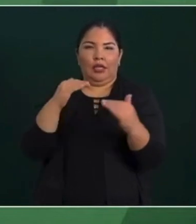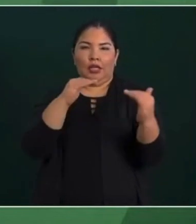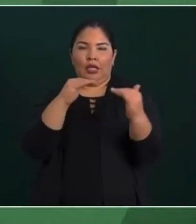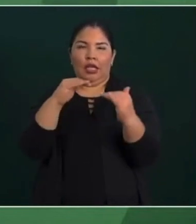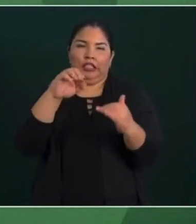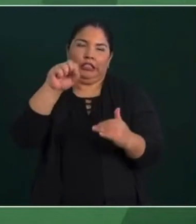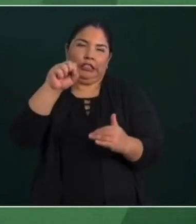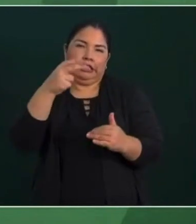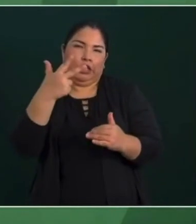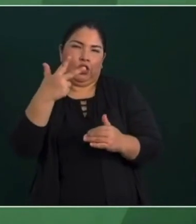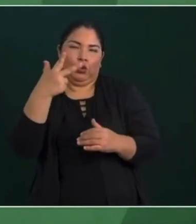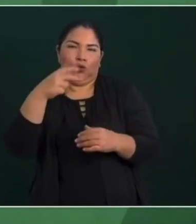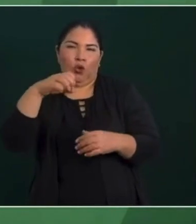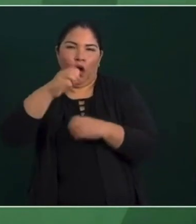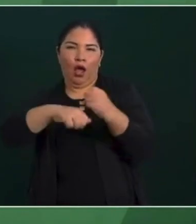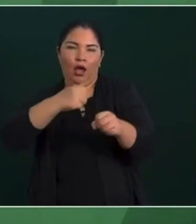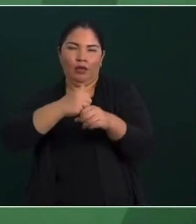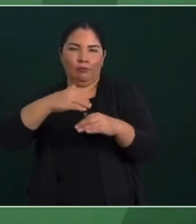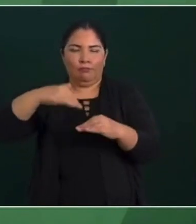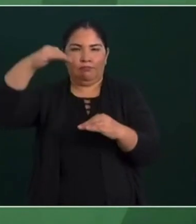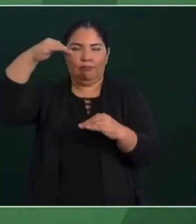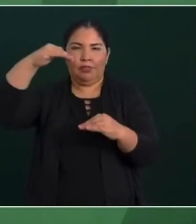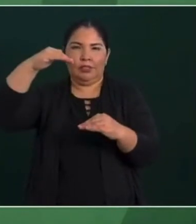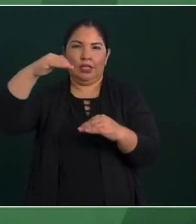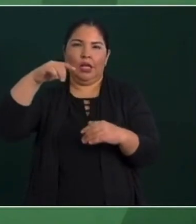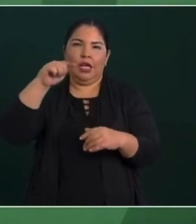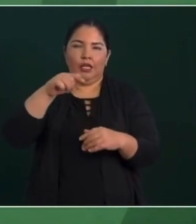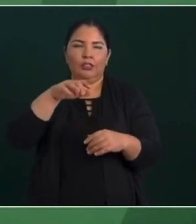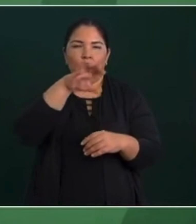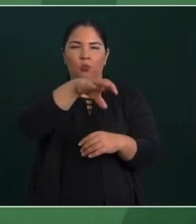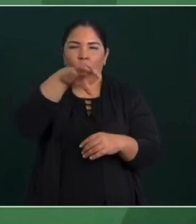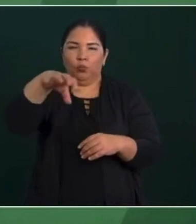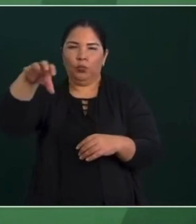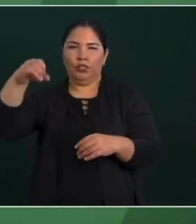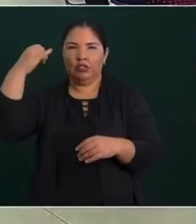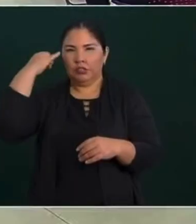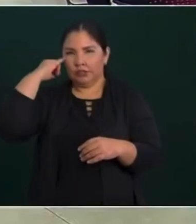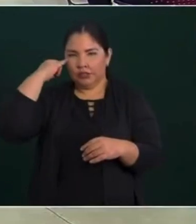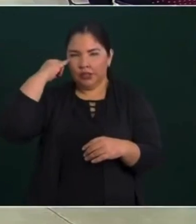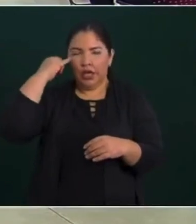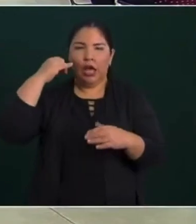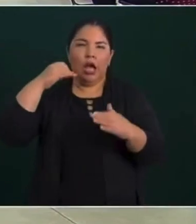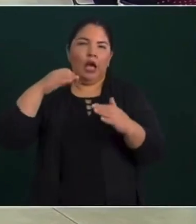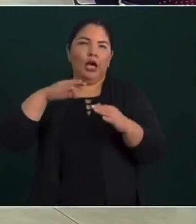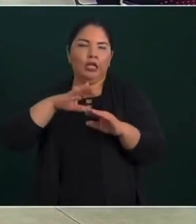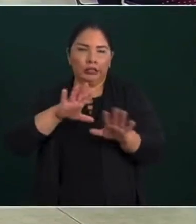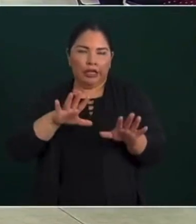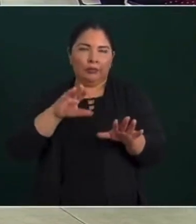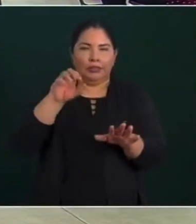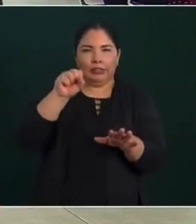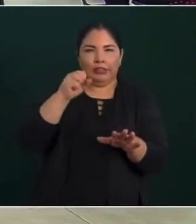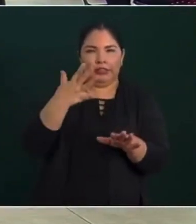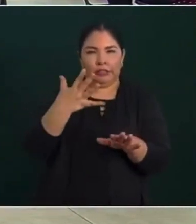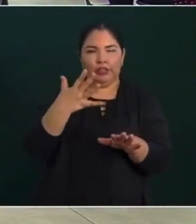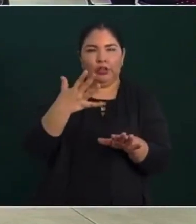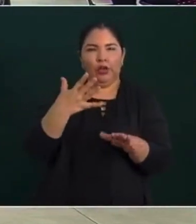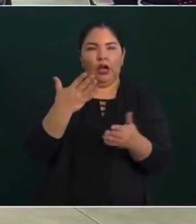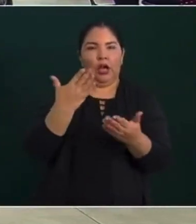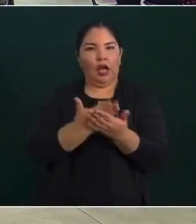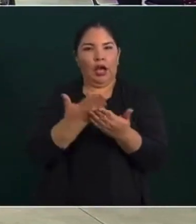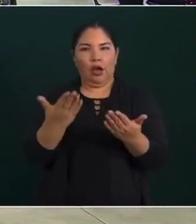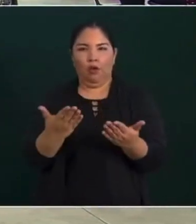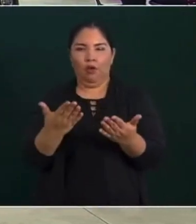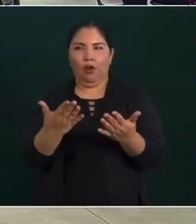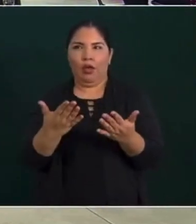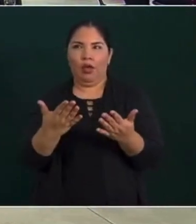68 en adelante, sólo en comunidades indígenas se entregaba a partir de los 65 años, ahora